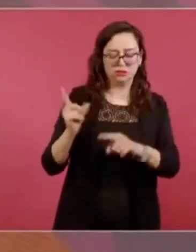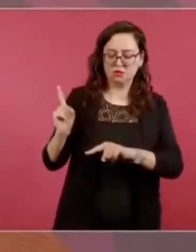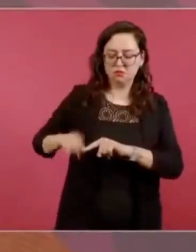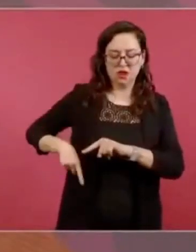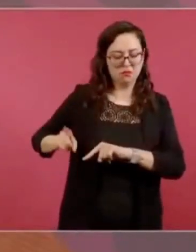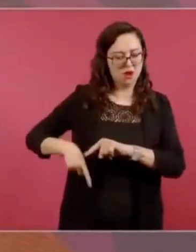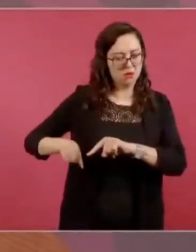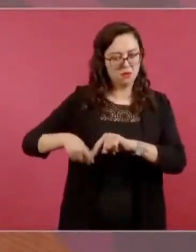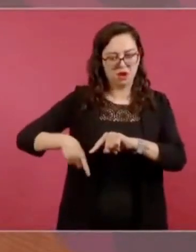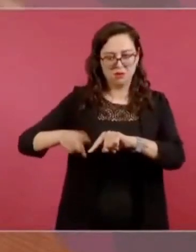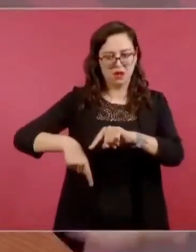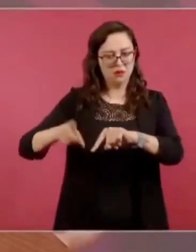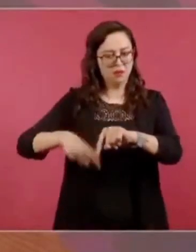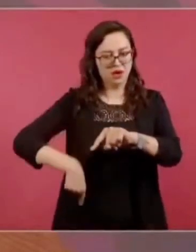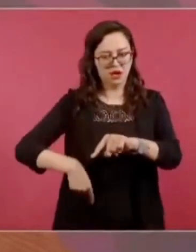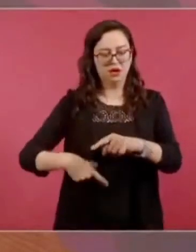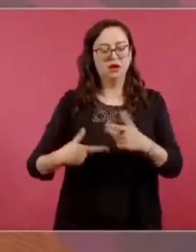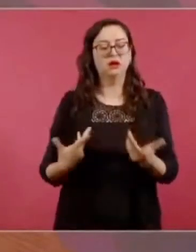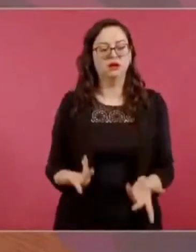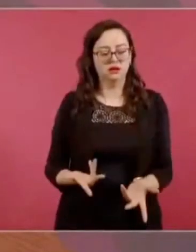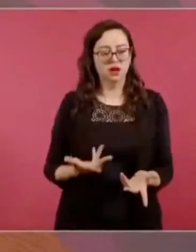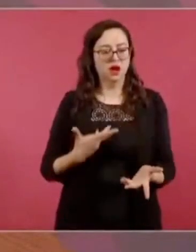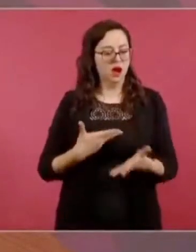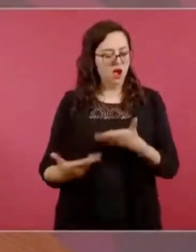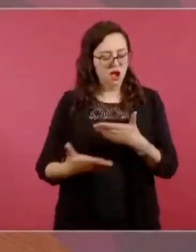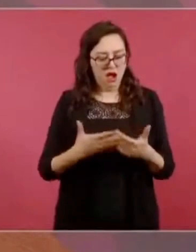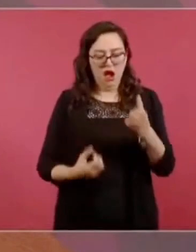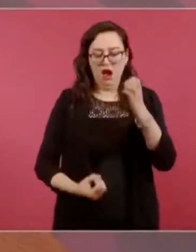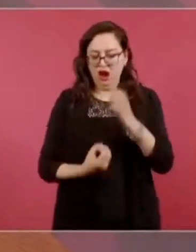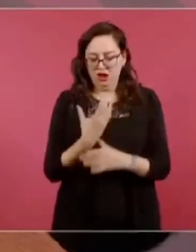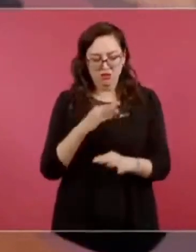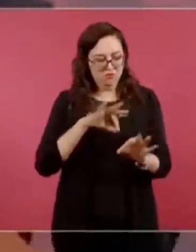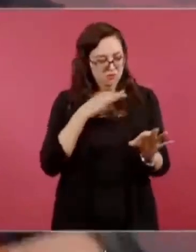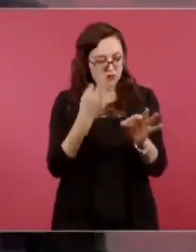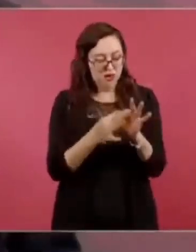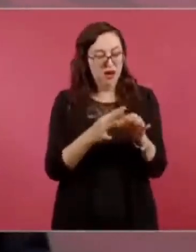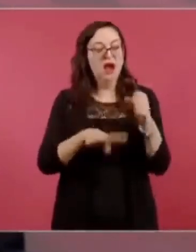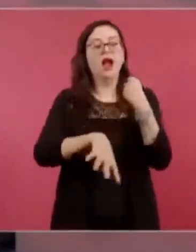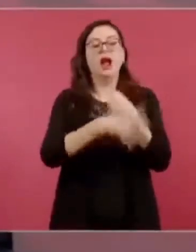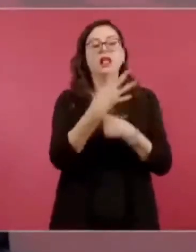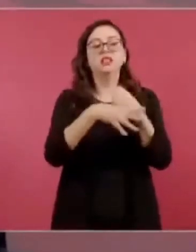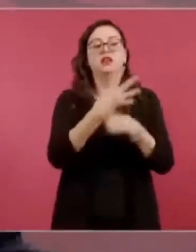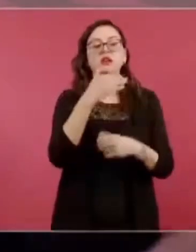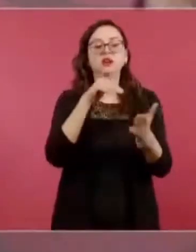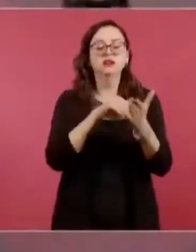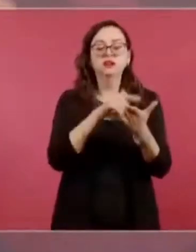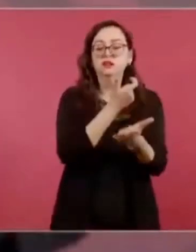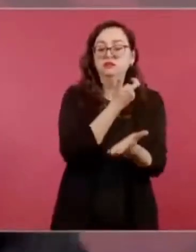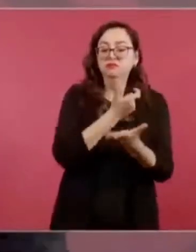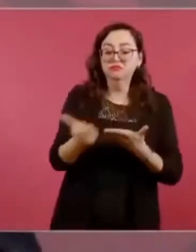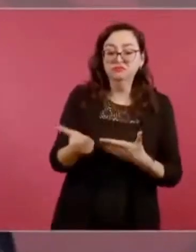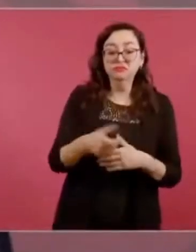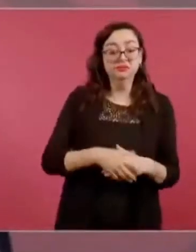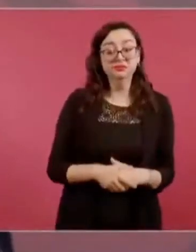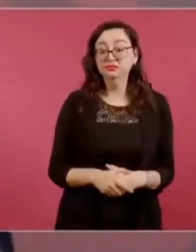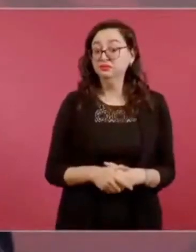actualizaciones, pero no